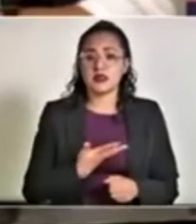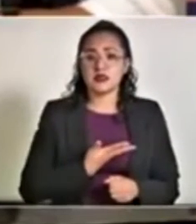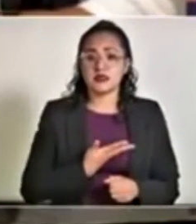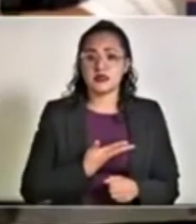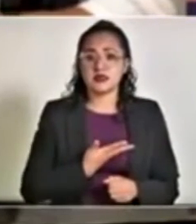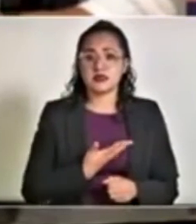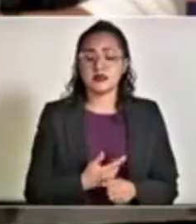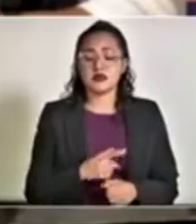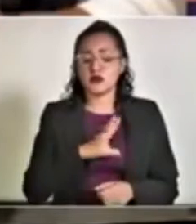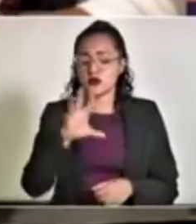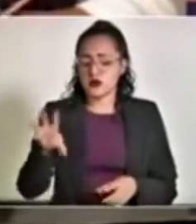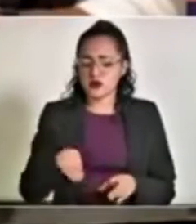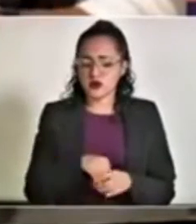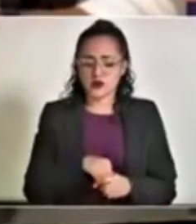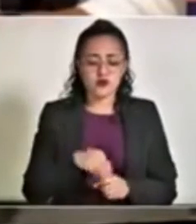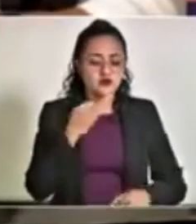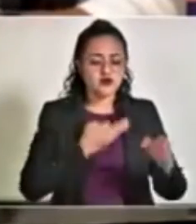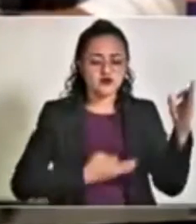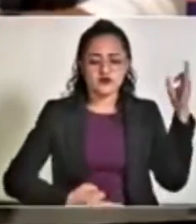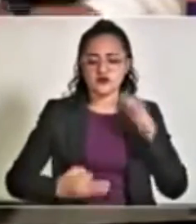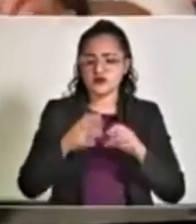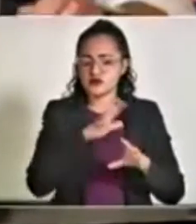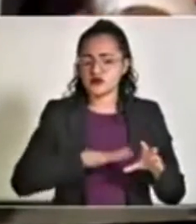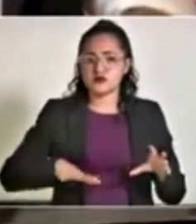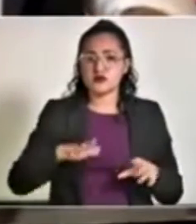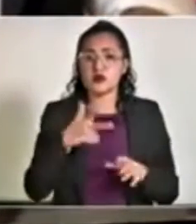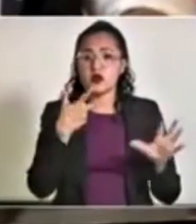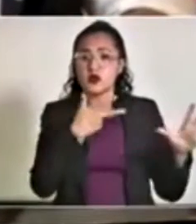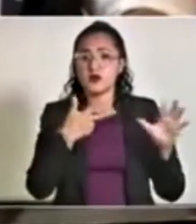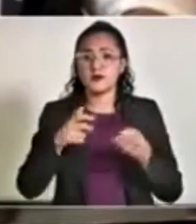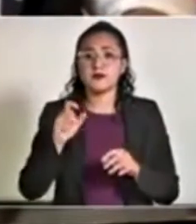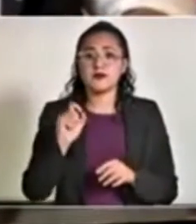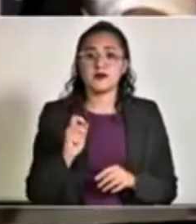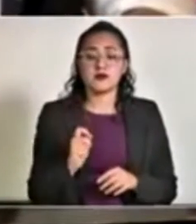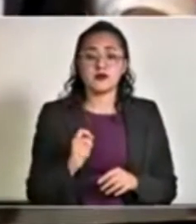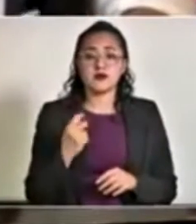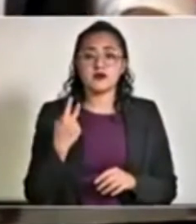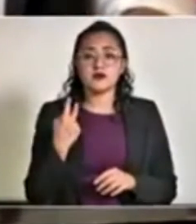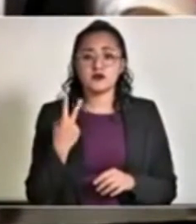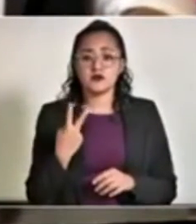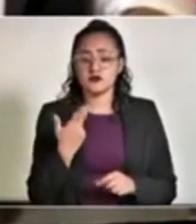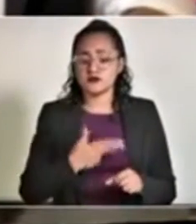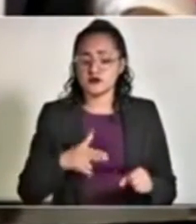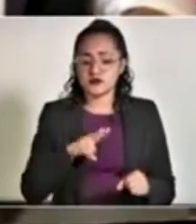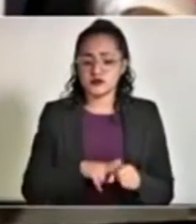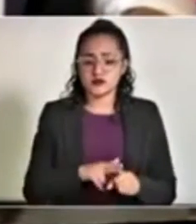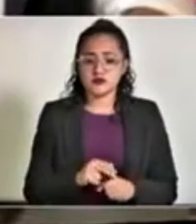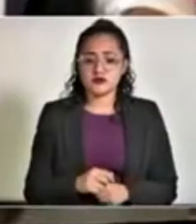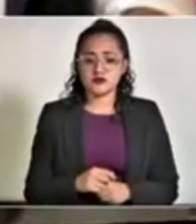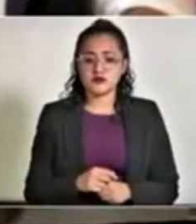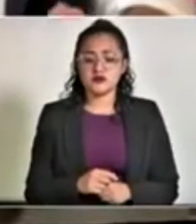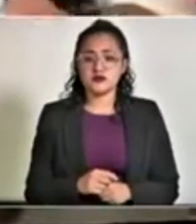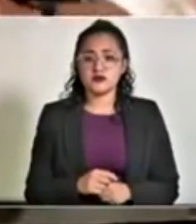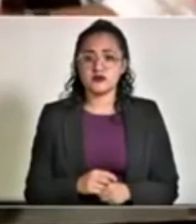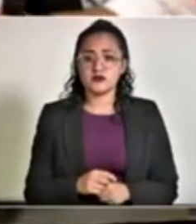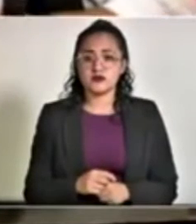el total en todo el sector 822 hospitalizados, con